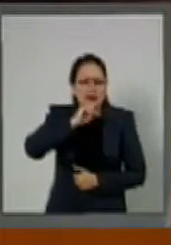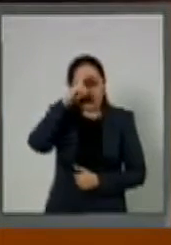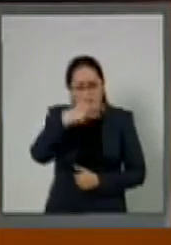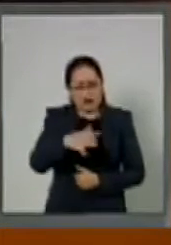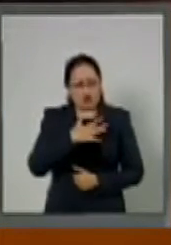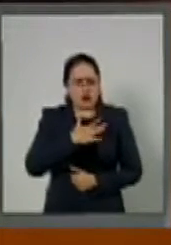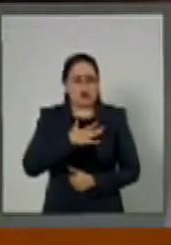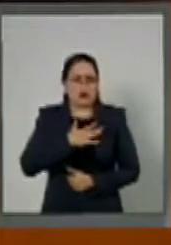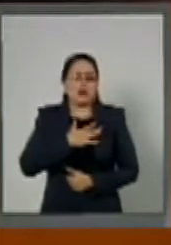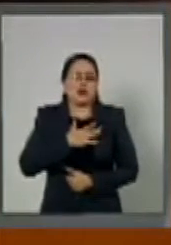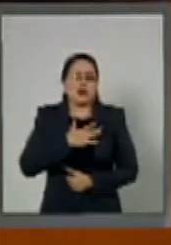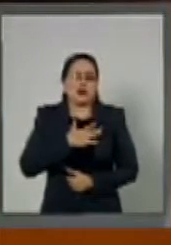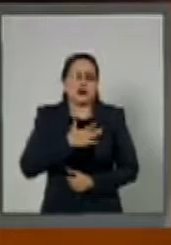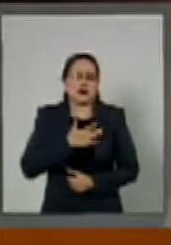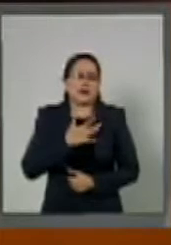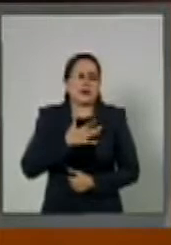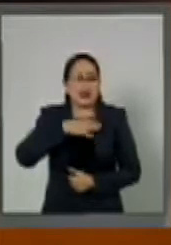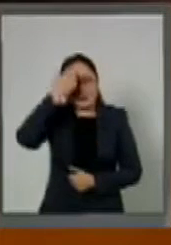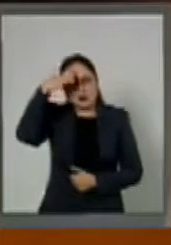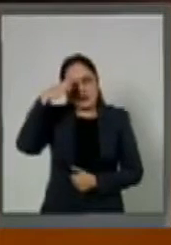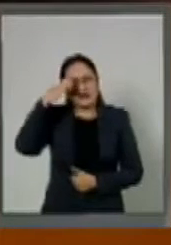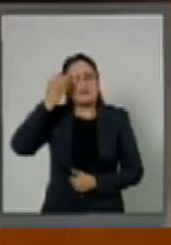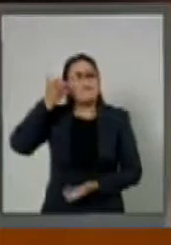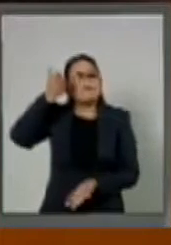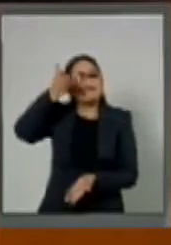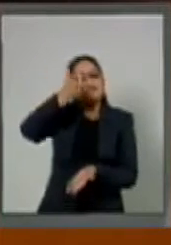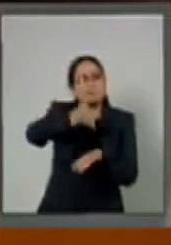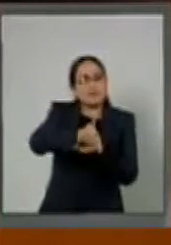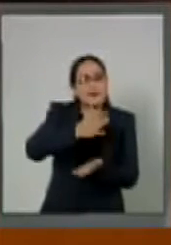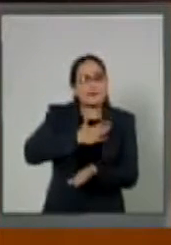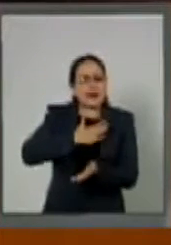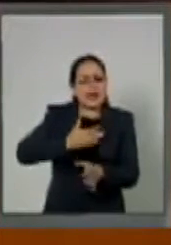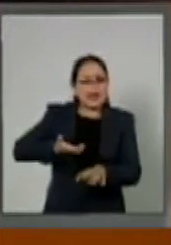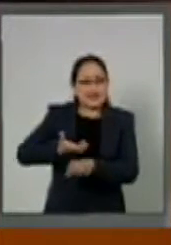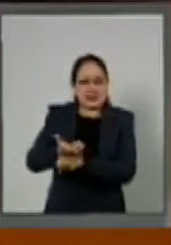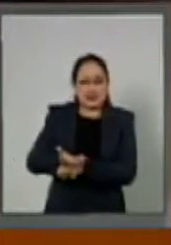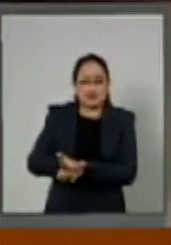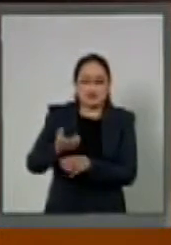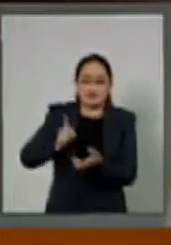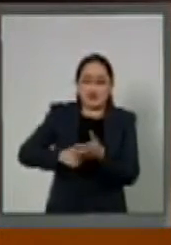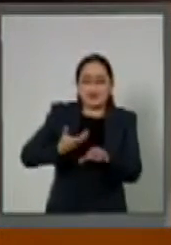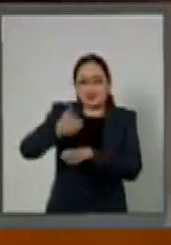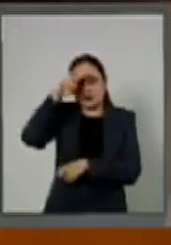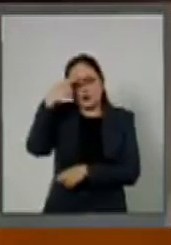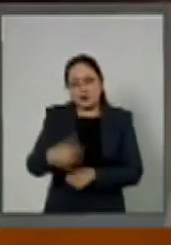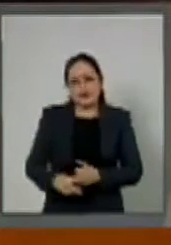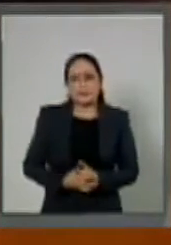he tenido al recorrer mi estado, el Estado de México.